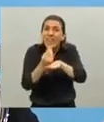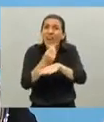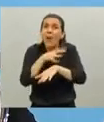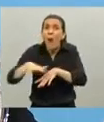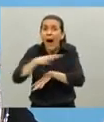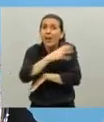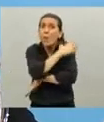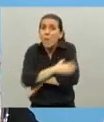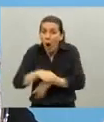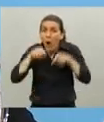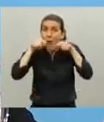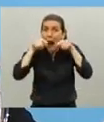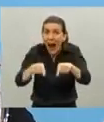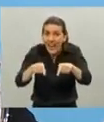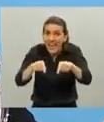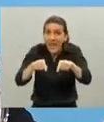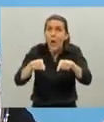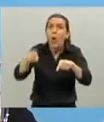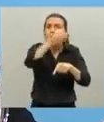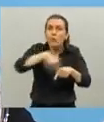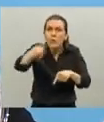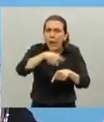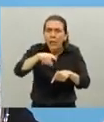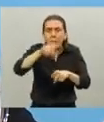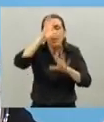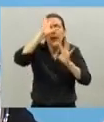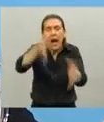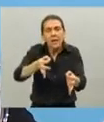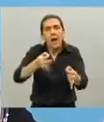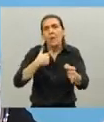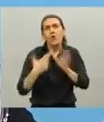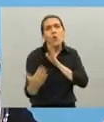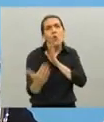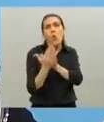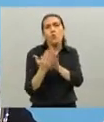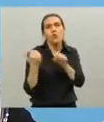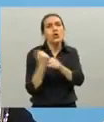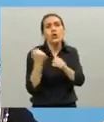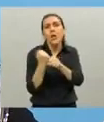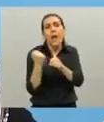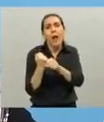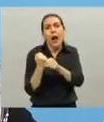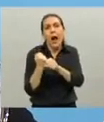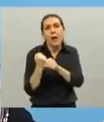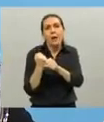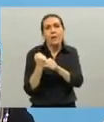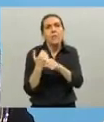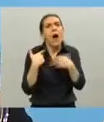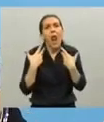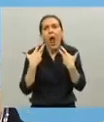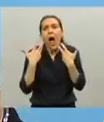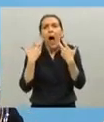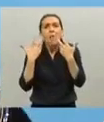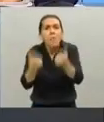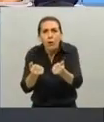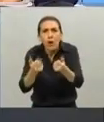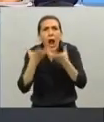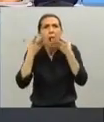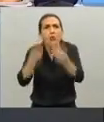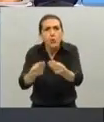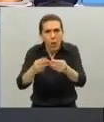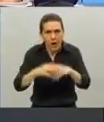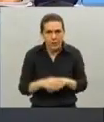barrios, tengan la certeza que vamos a trabajar juntos para estar cerca de ustedes ayudándolos.